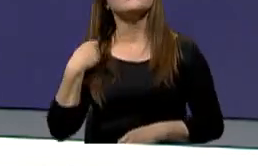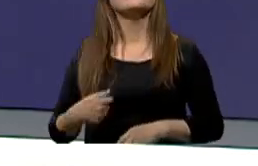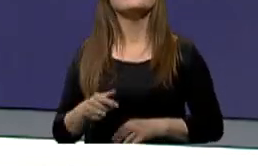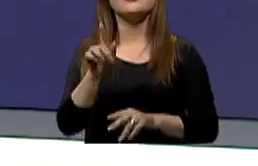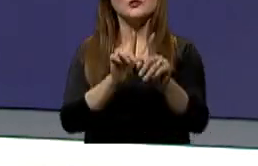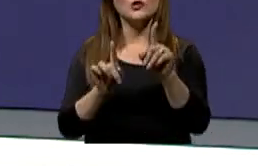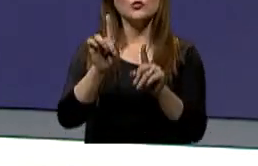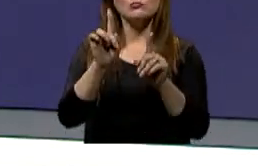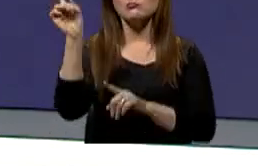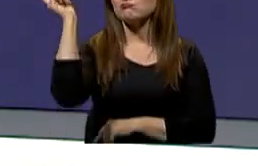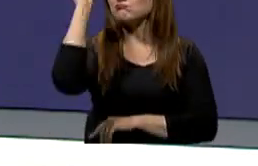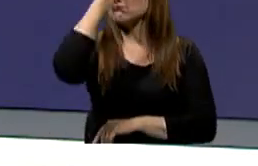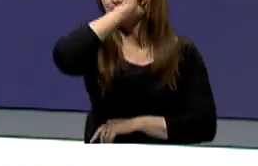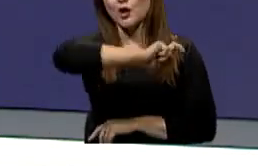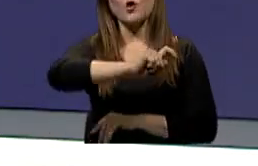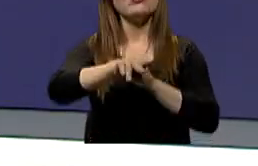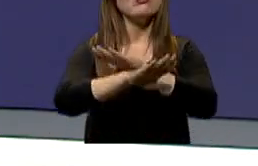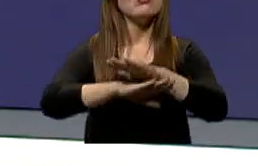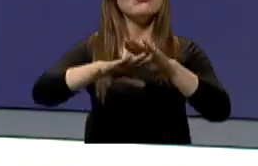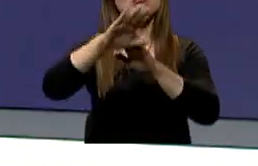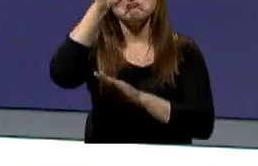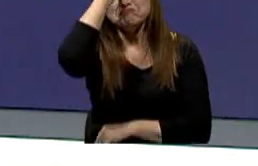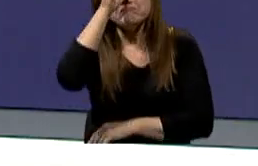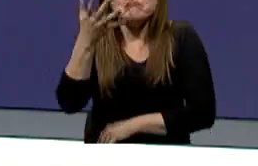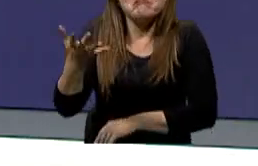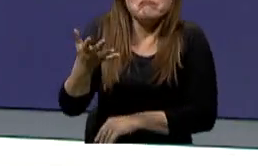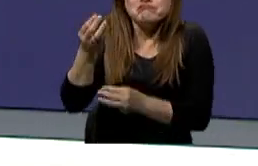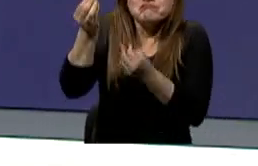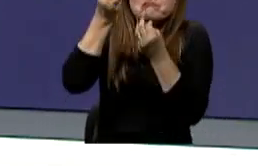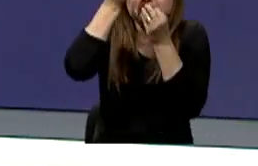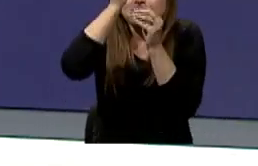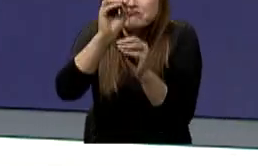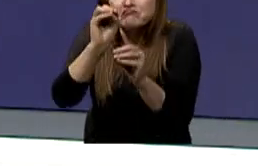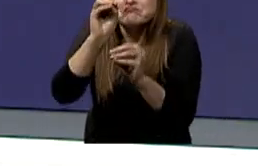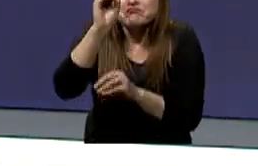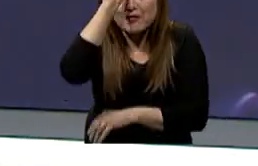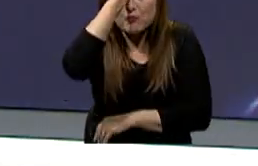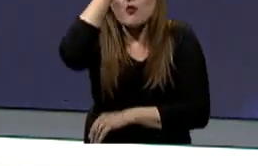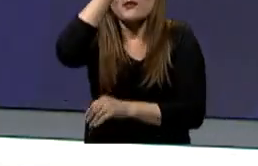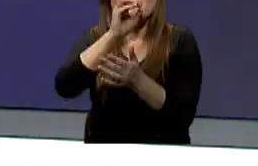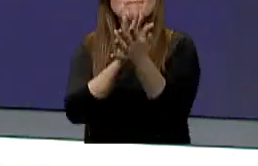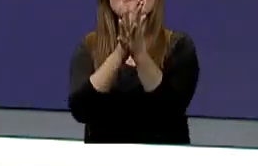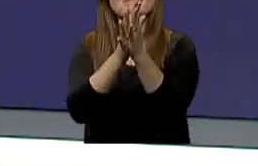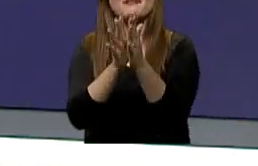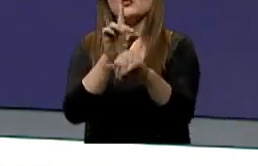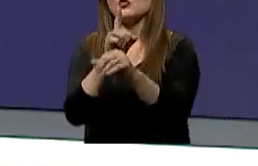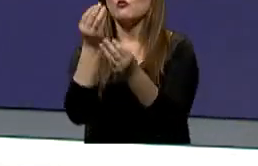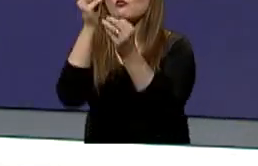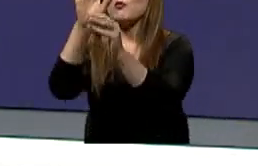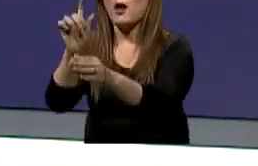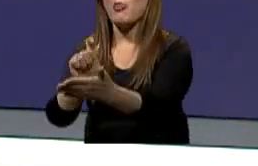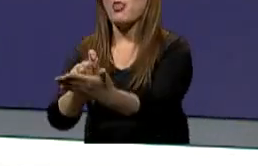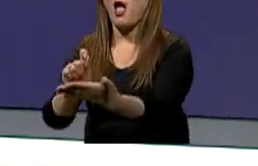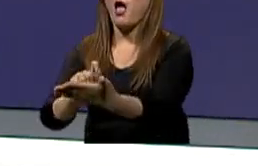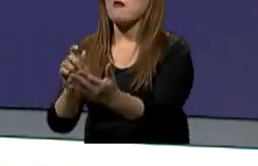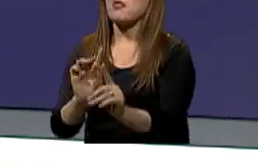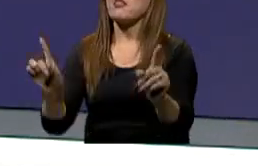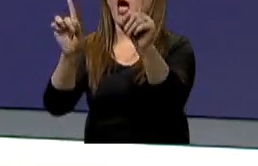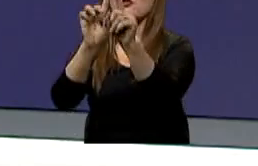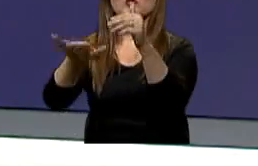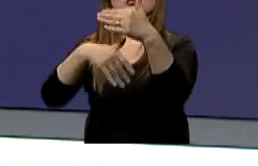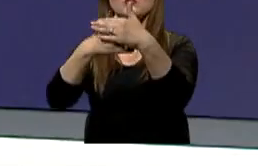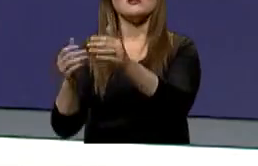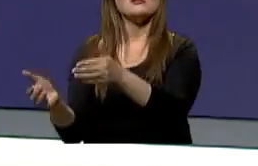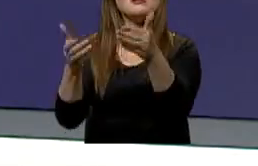diagnóstico es complicado y básicamente si no sabemos, pues no informamos. Hoy por hoy, pues ustedes tienen que saber que los síntomas de la narcolepsia